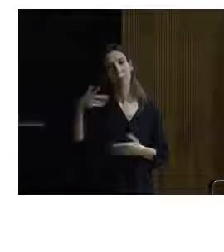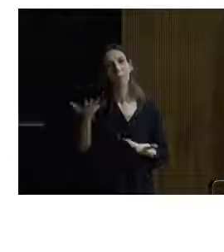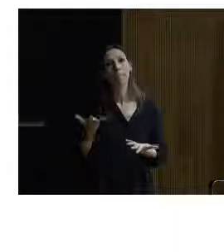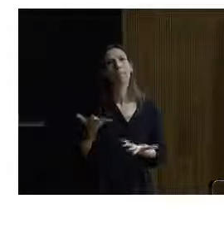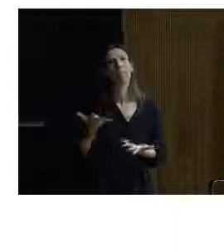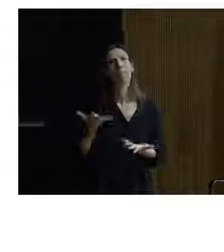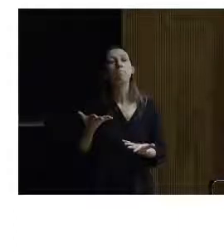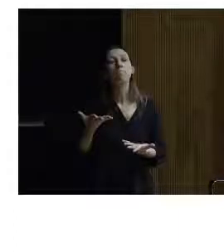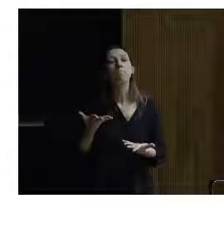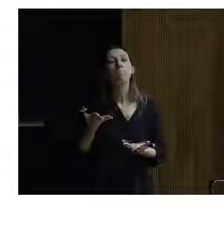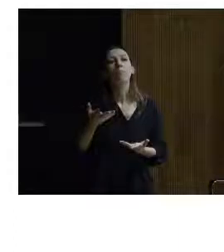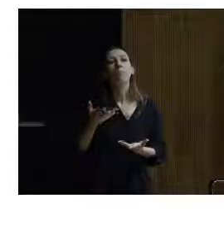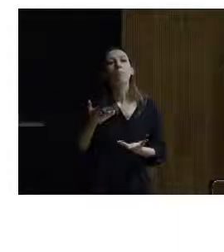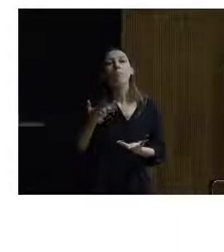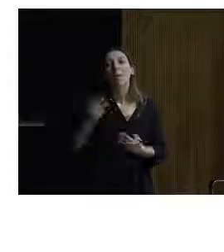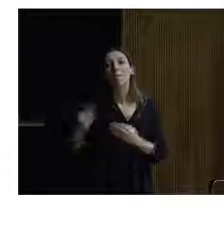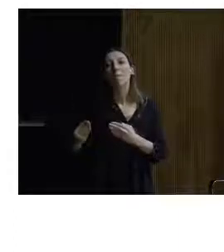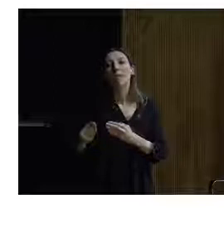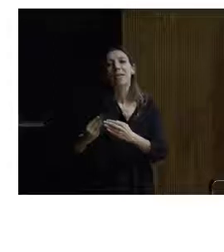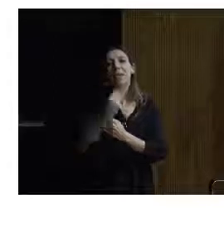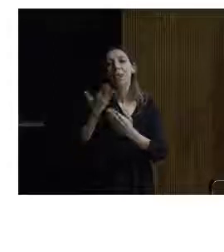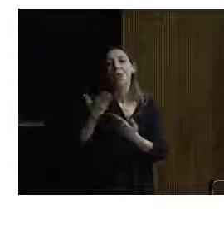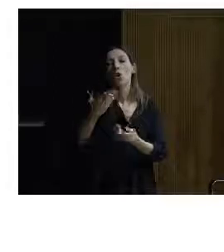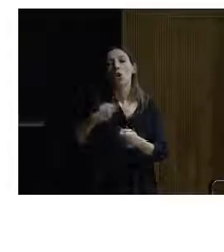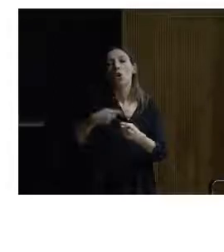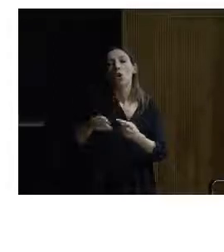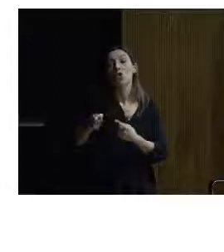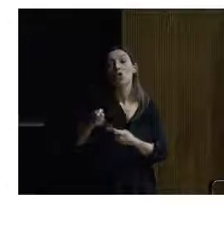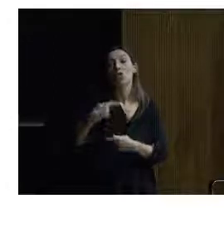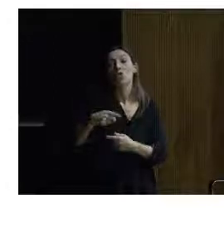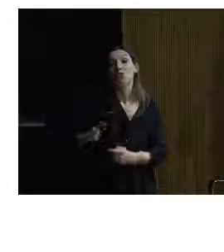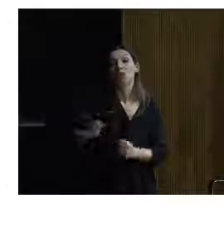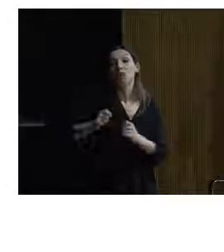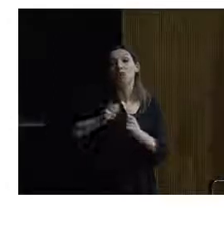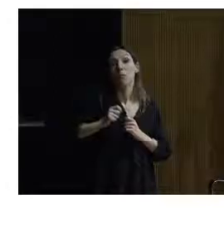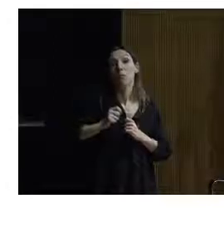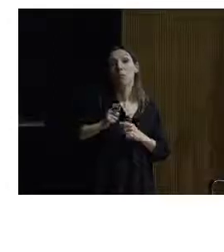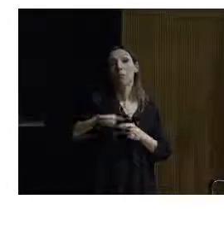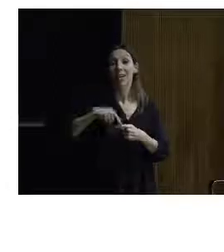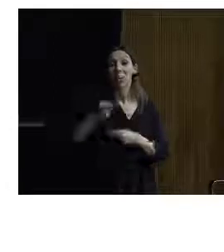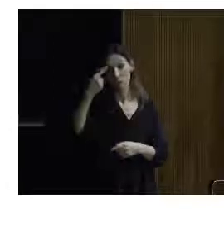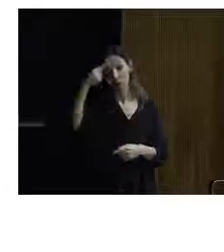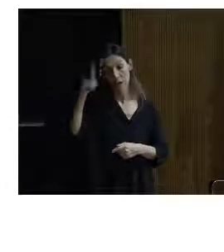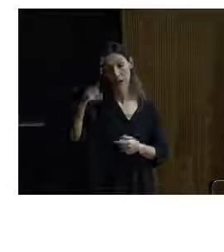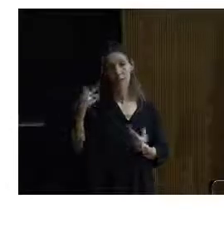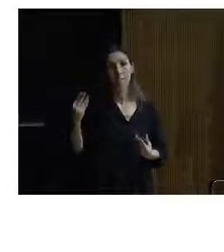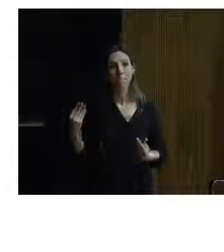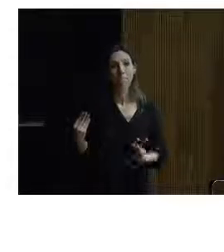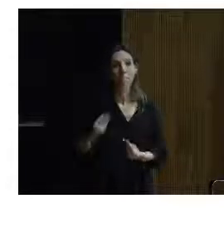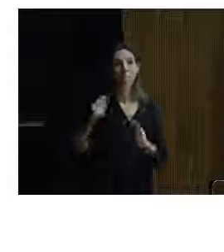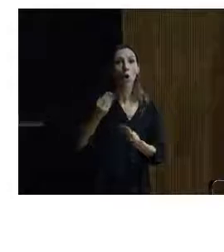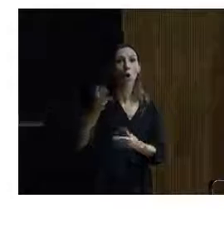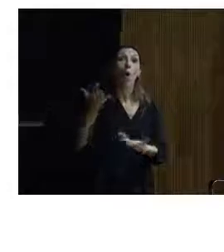las prestaciones de aquello que recibimos para saber si lo que vamos a hacer las mejora o a lo mejor las